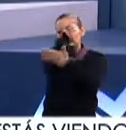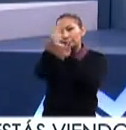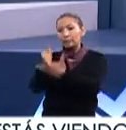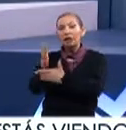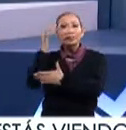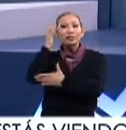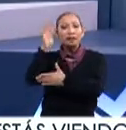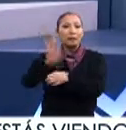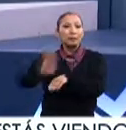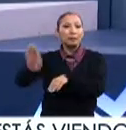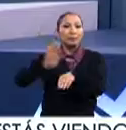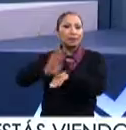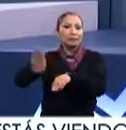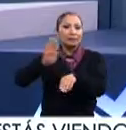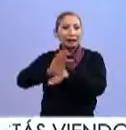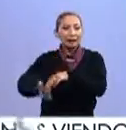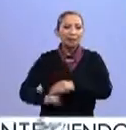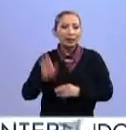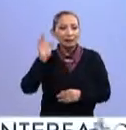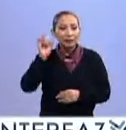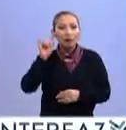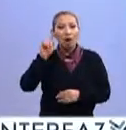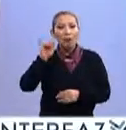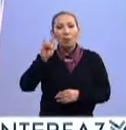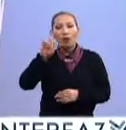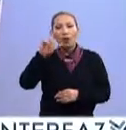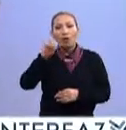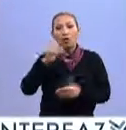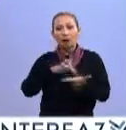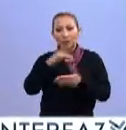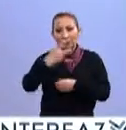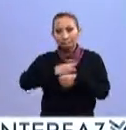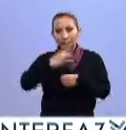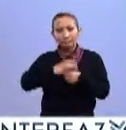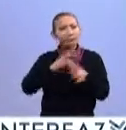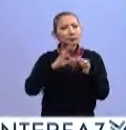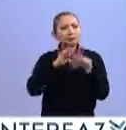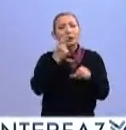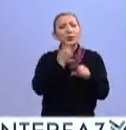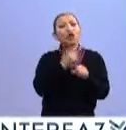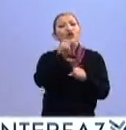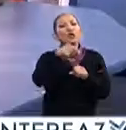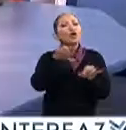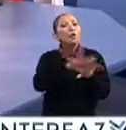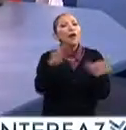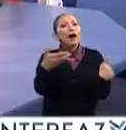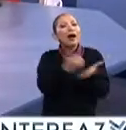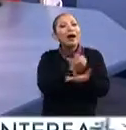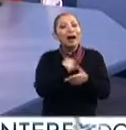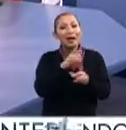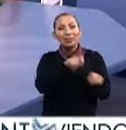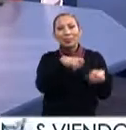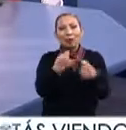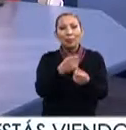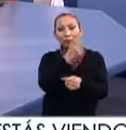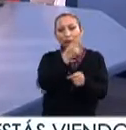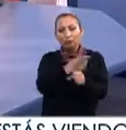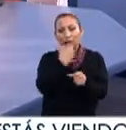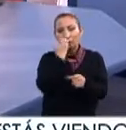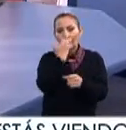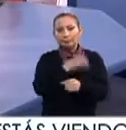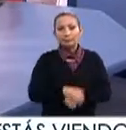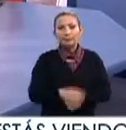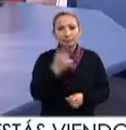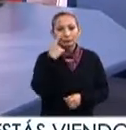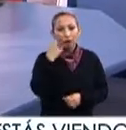hasta Sao Paulo, Brasil. Muy buenos días, bienvenido. Buenos días, muchas gracias por la invitación. Platícanos primero, ¿cómo lograste acceder a esta oportunidad ahí en tu Claro